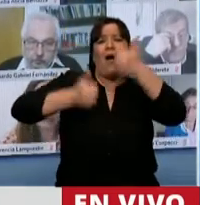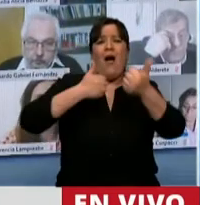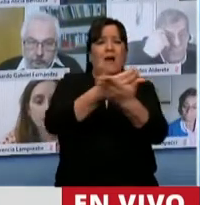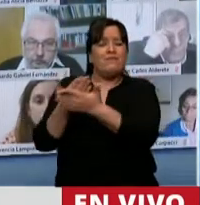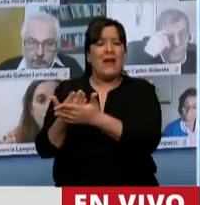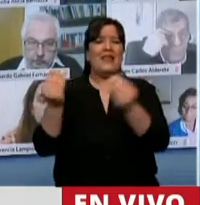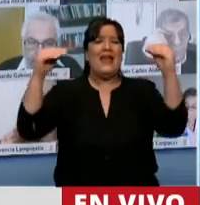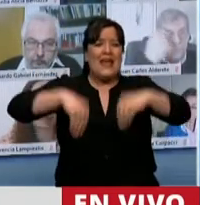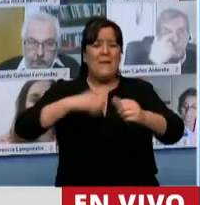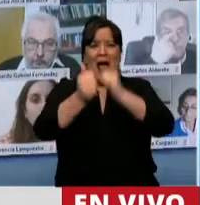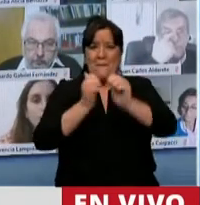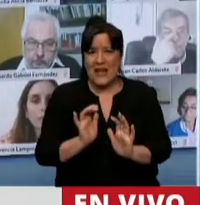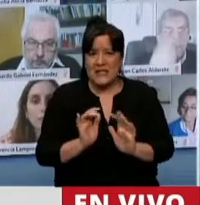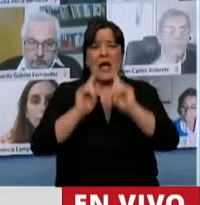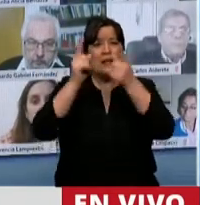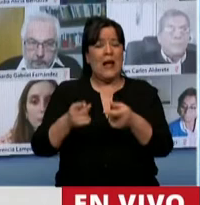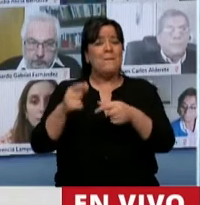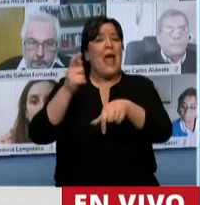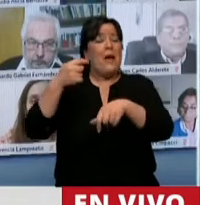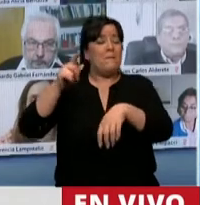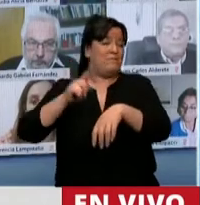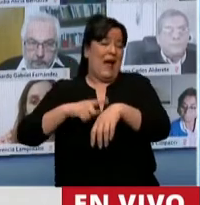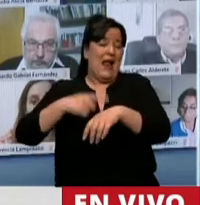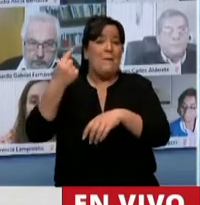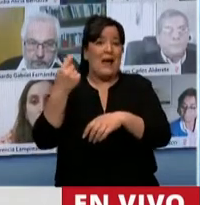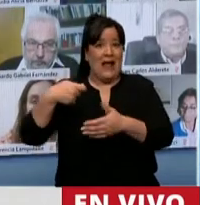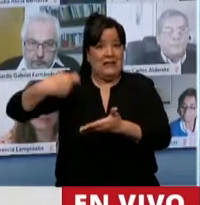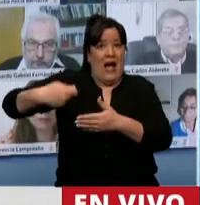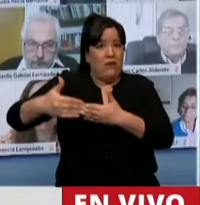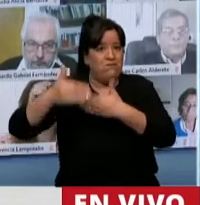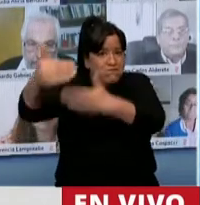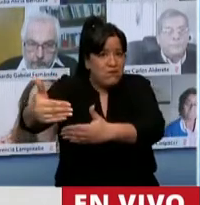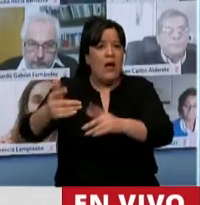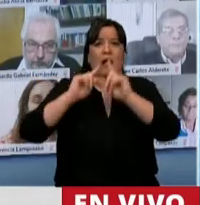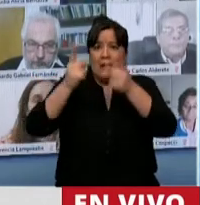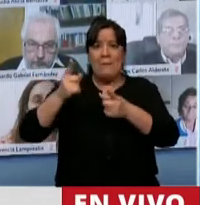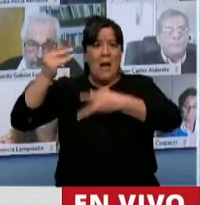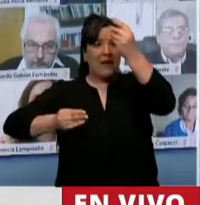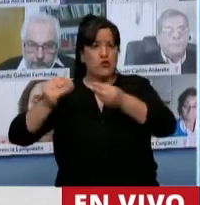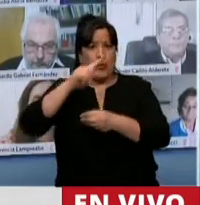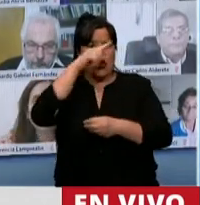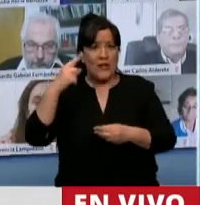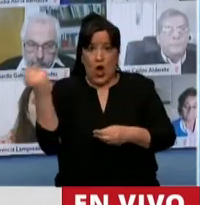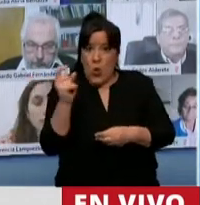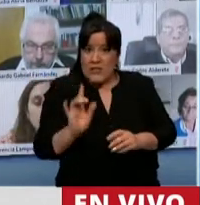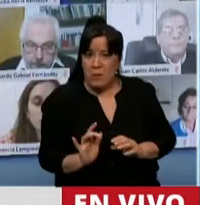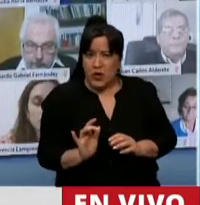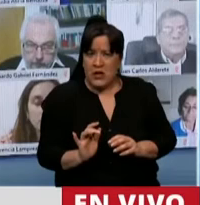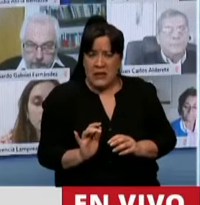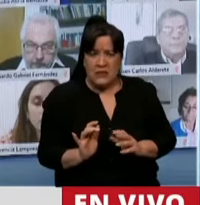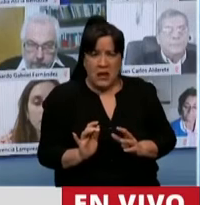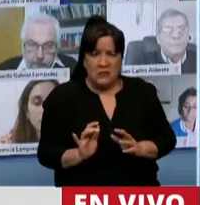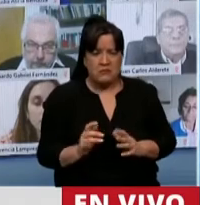preventivo y quiebras? ¿La ampliación de la moratoria no era importante? ¿La modificación del presupuesto de la Nación Argentina no era